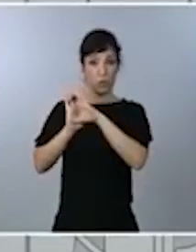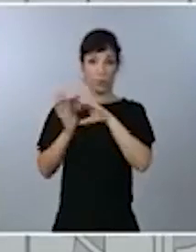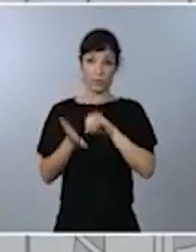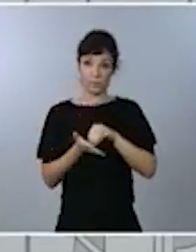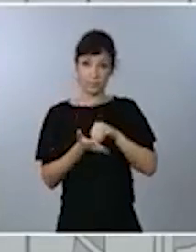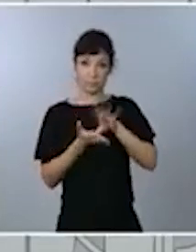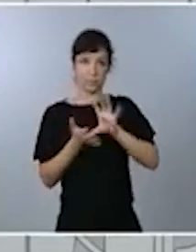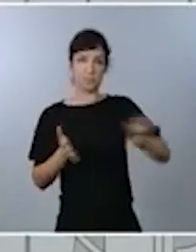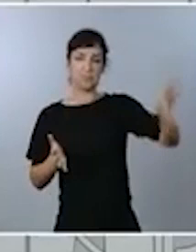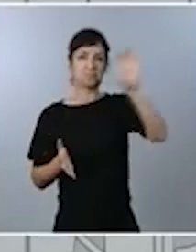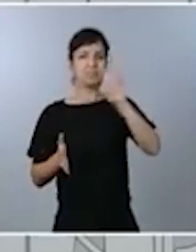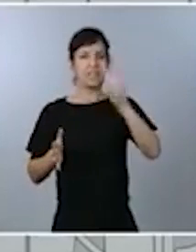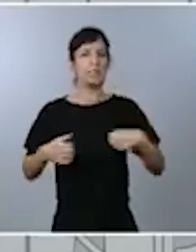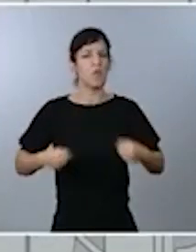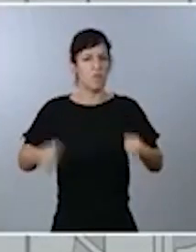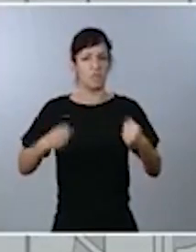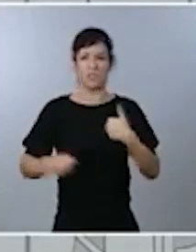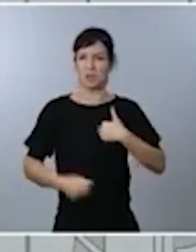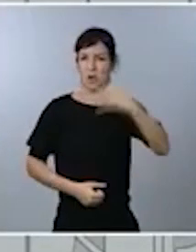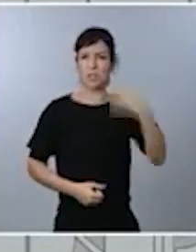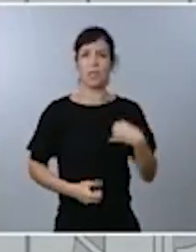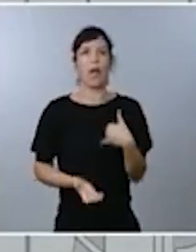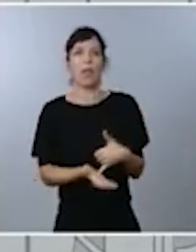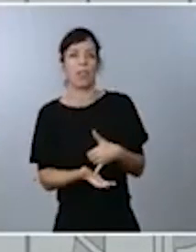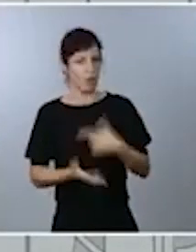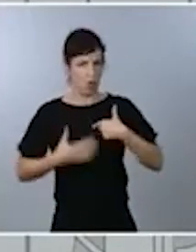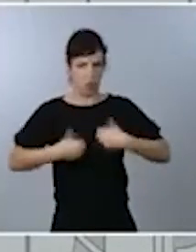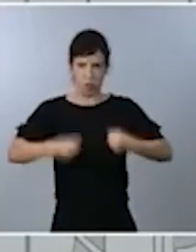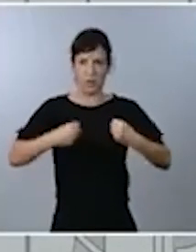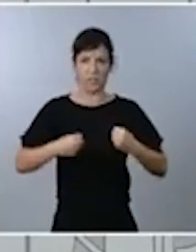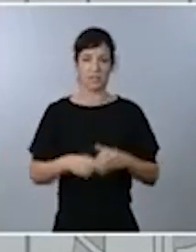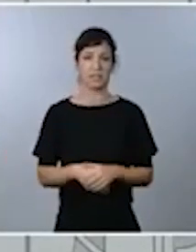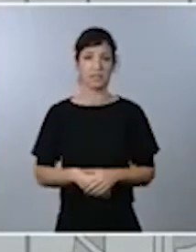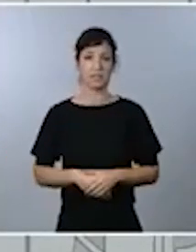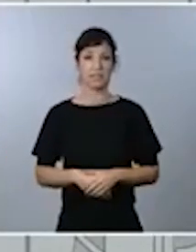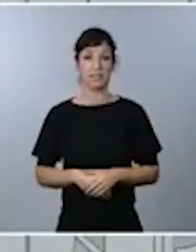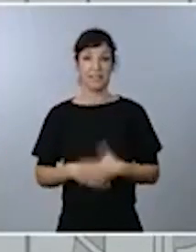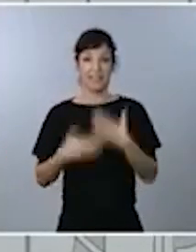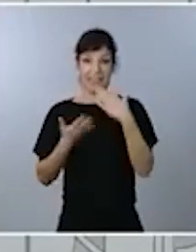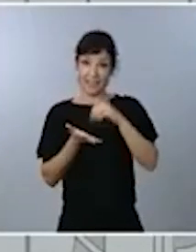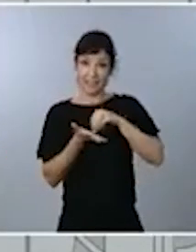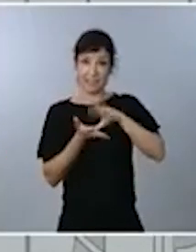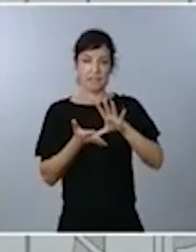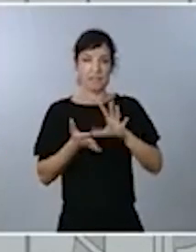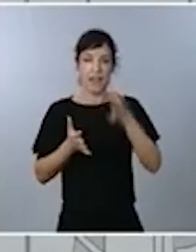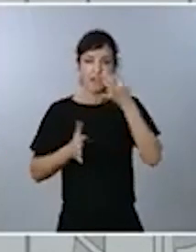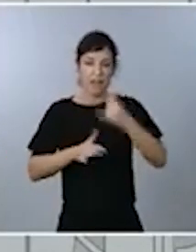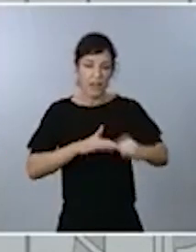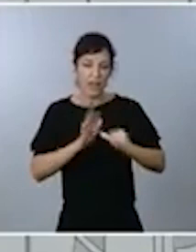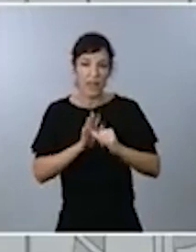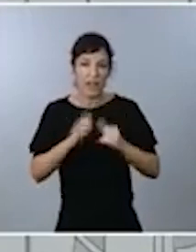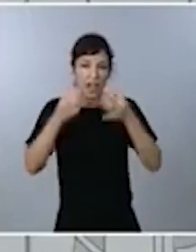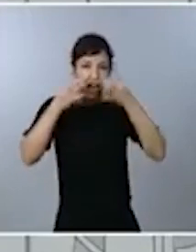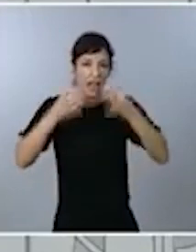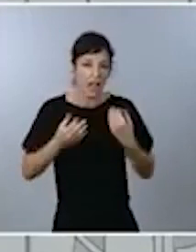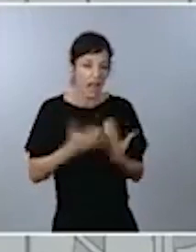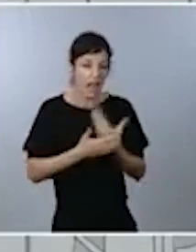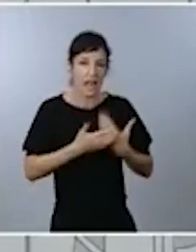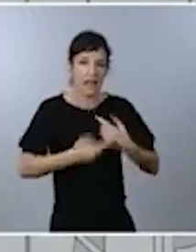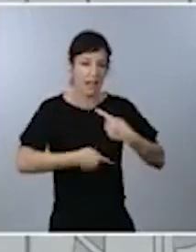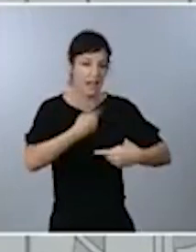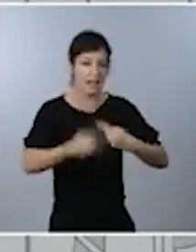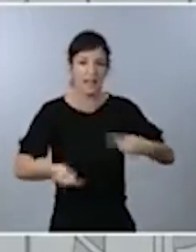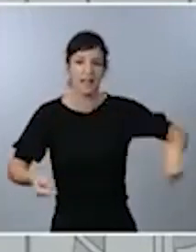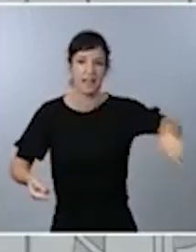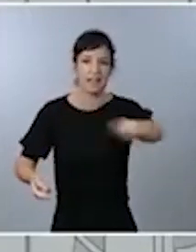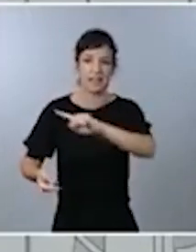fortaleza, no una debilidad. Es la garantía de cercanía con la realidad cotidiana de todos y cada uno de los ciudadanos. Pero